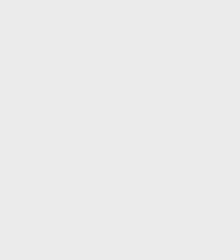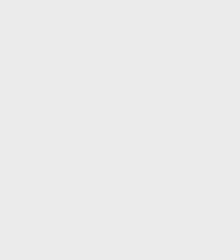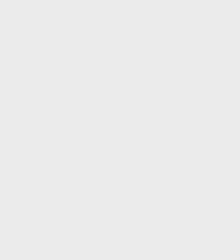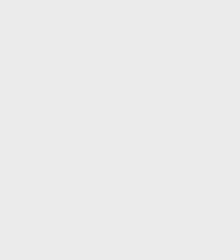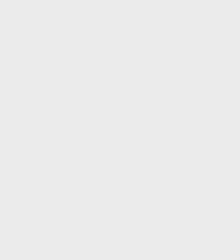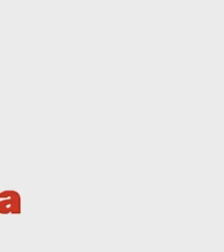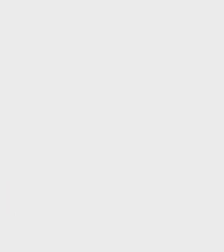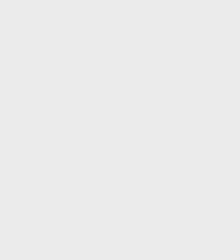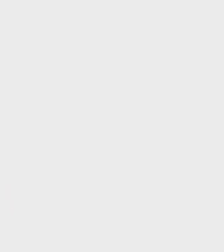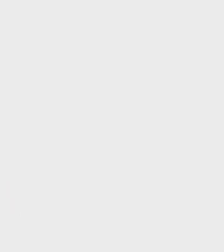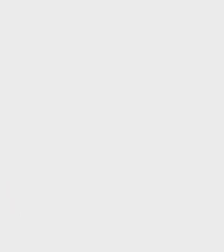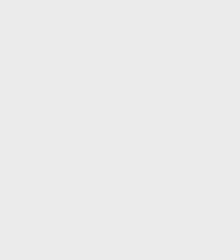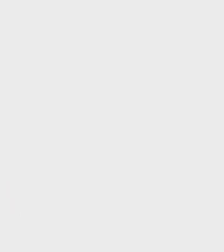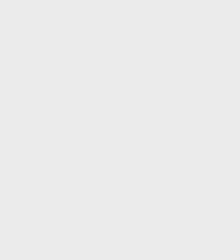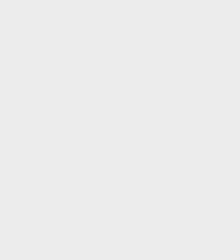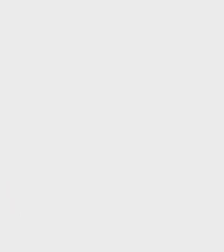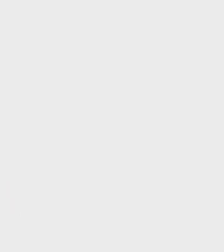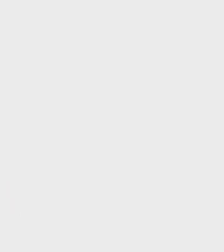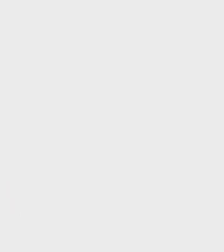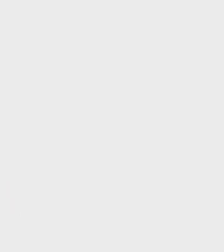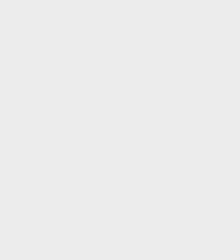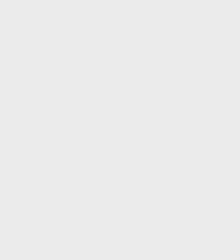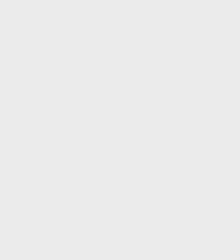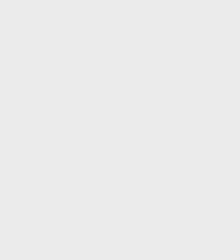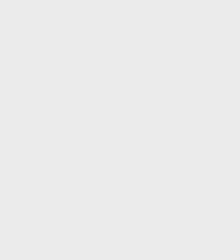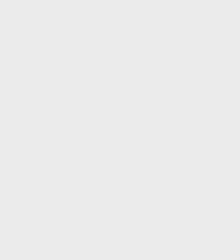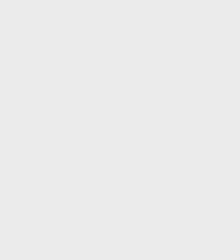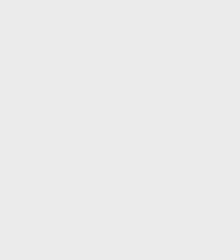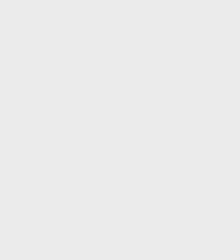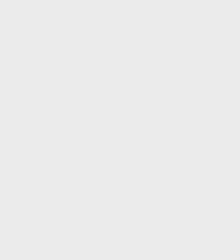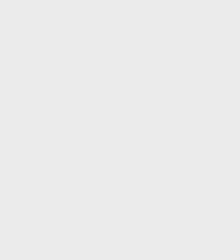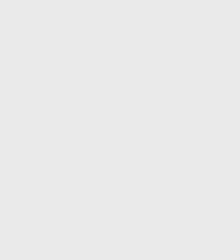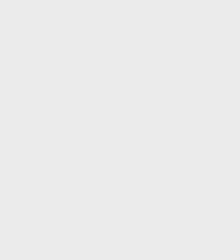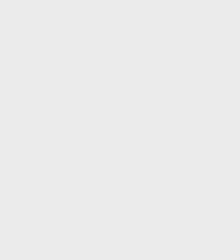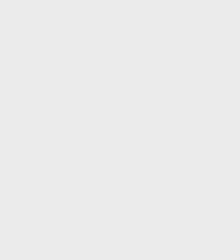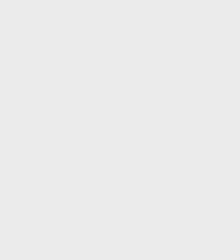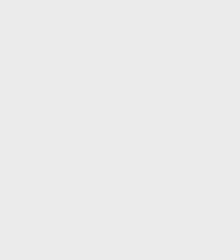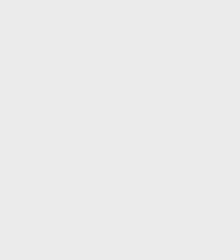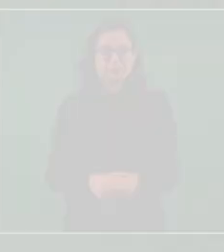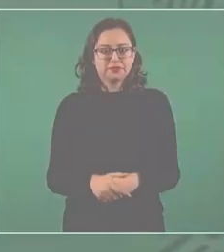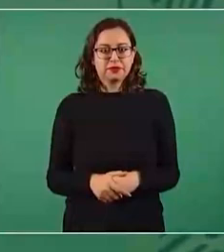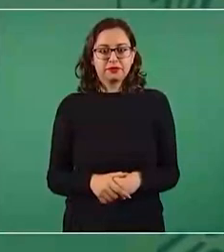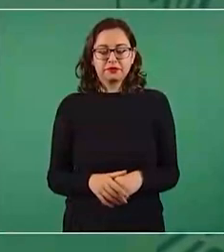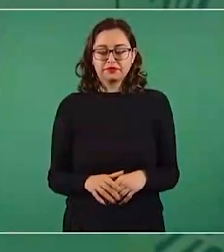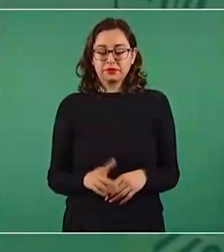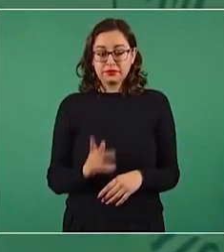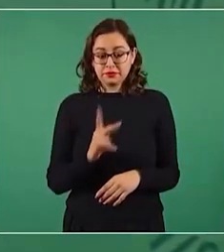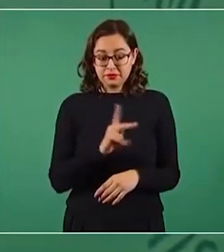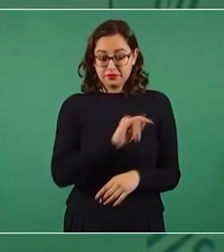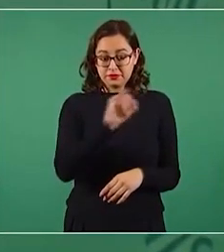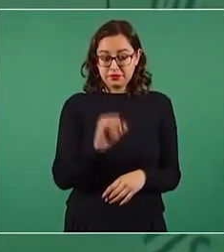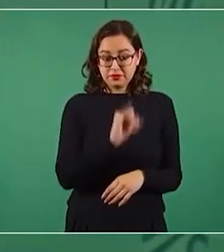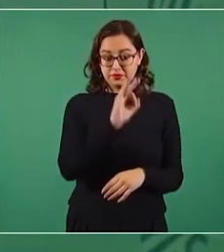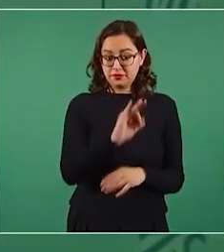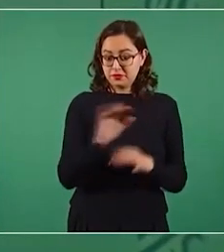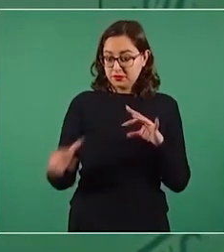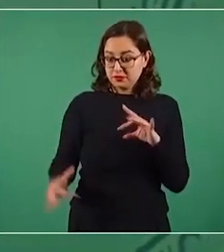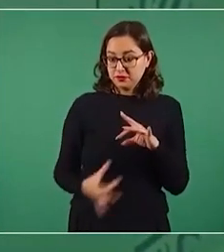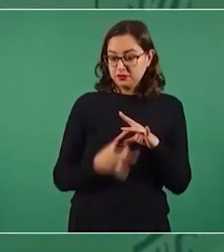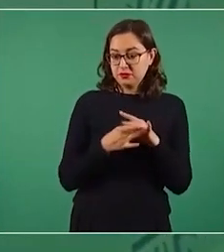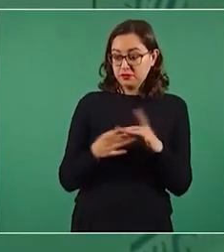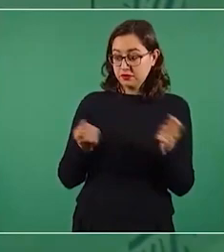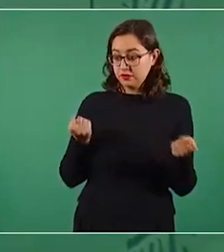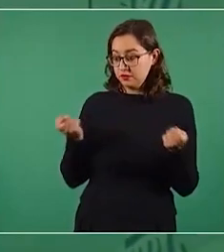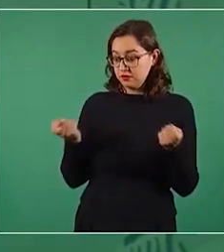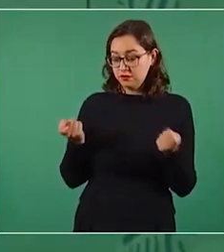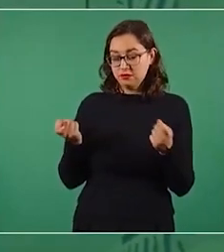con Poder Judicial